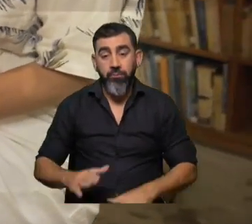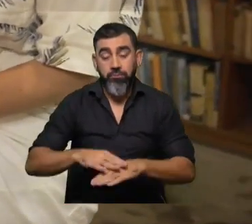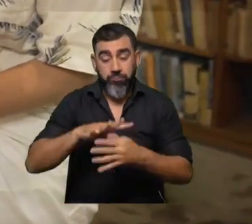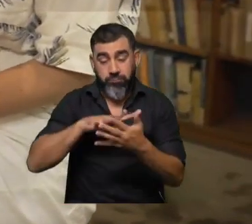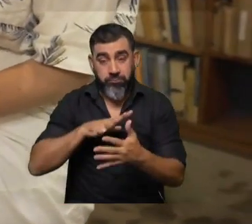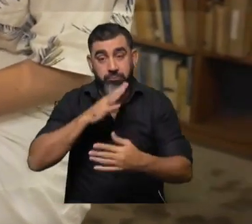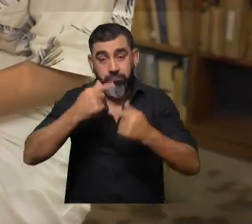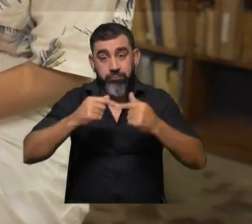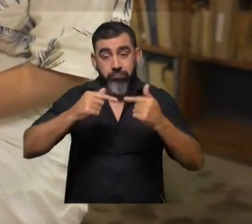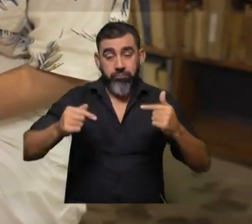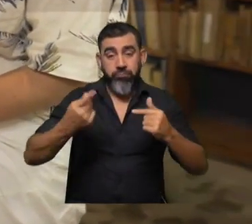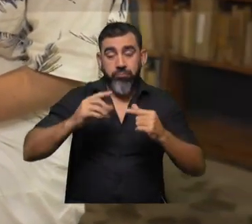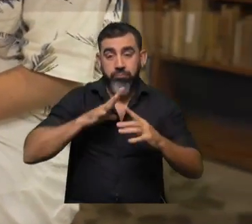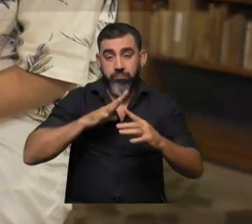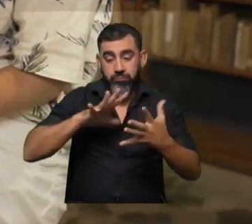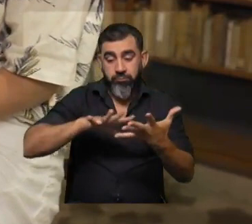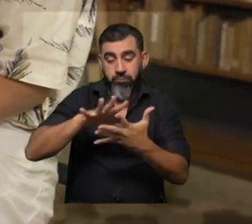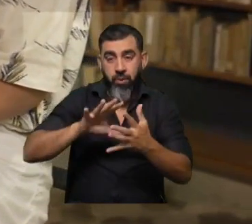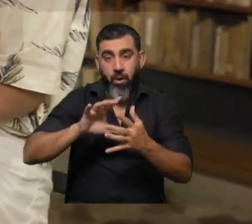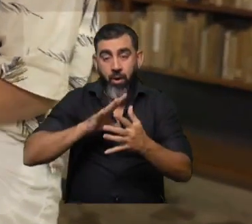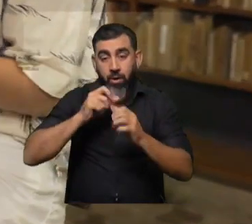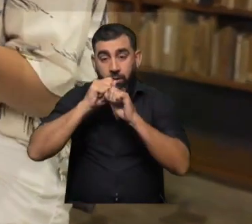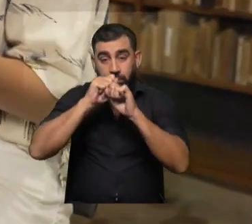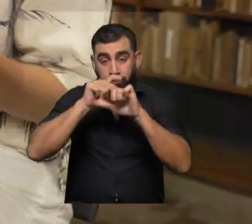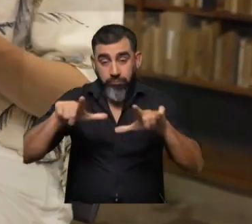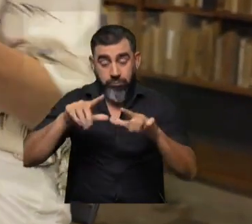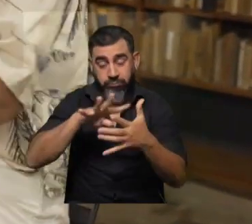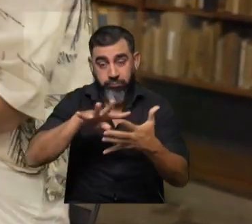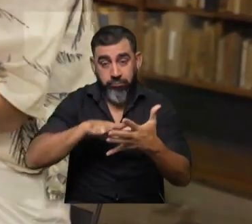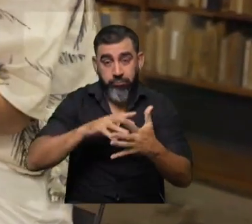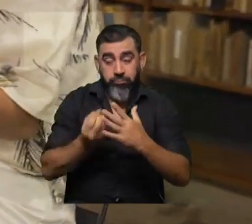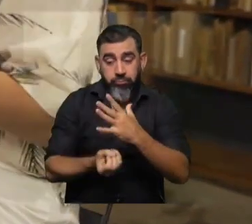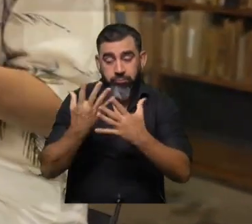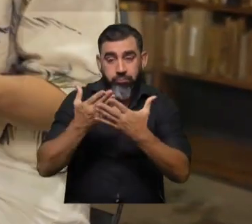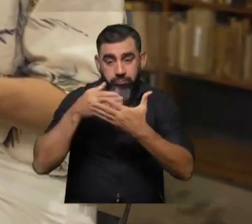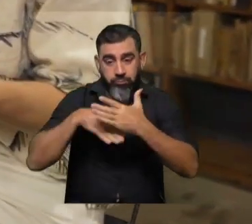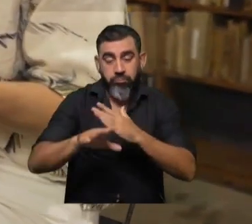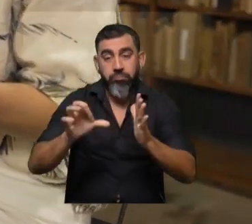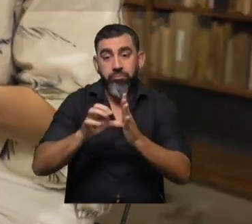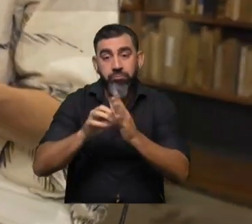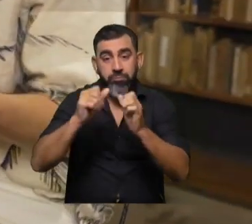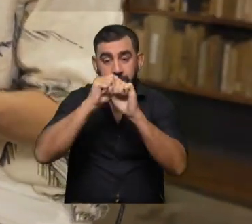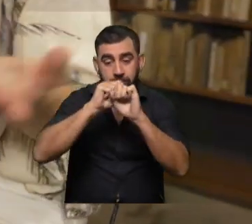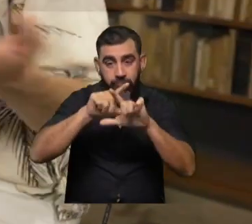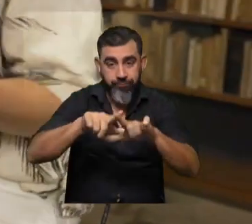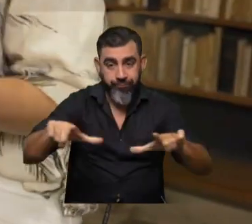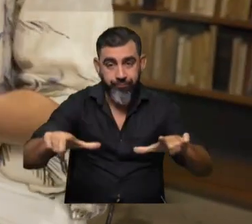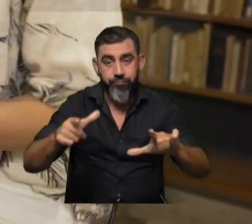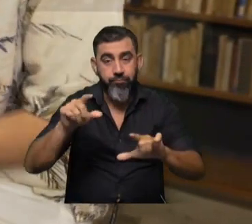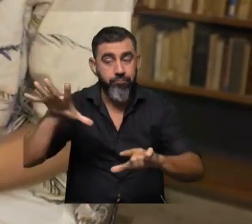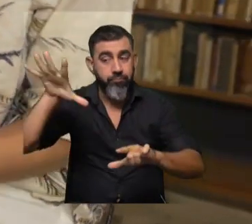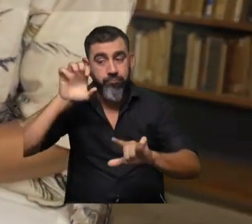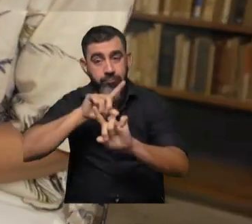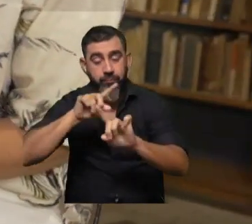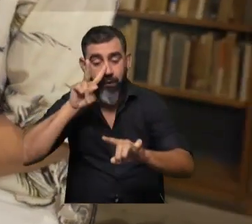principalmente lo que vemos es que se activan áreas que tienen que ver con el lenguaje. Porque la lectura es como una nueva puerta de entrada al sistema del lenguaje, solo que en vez de ser auditiva,